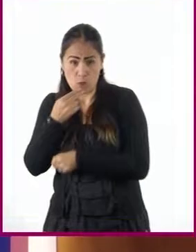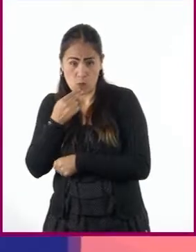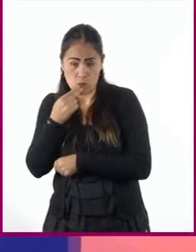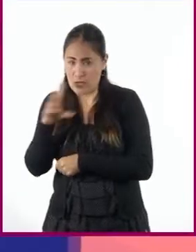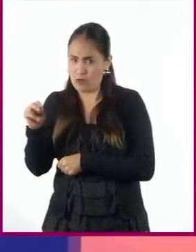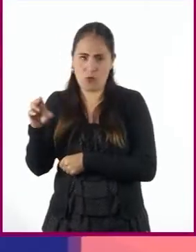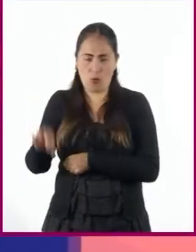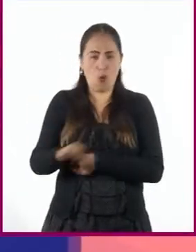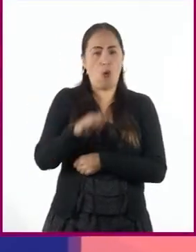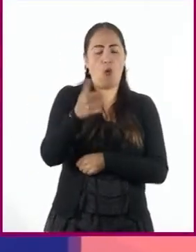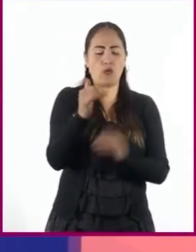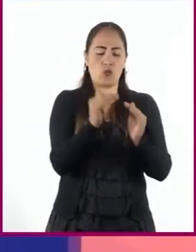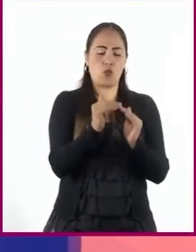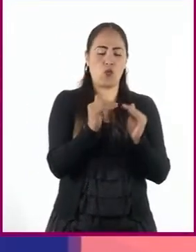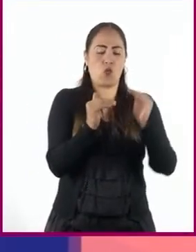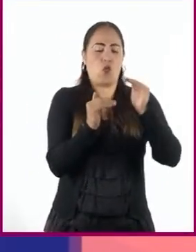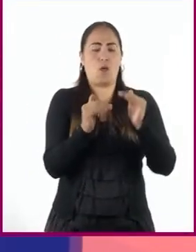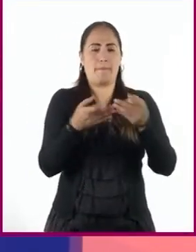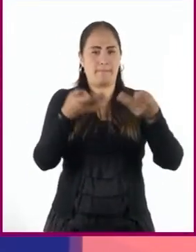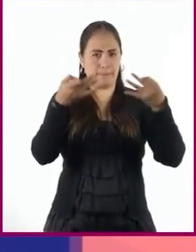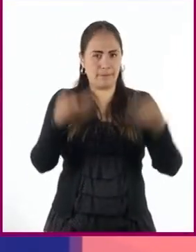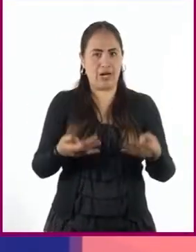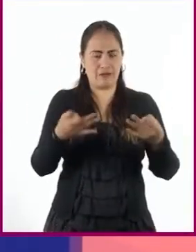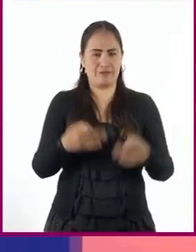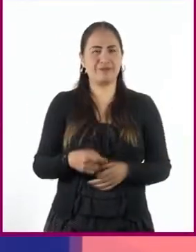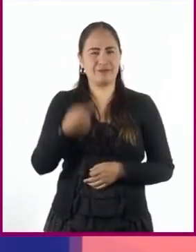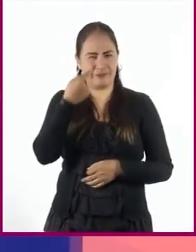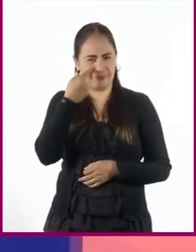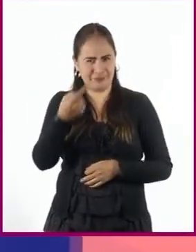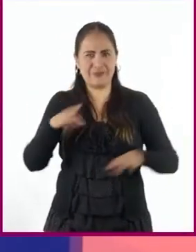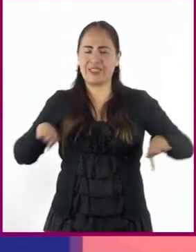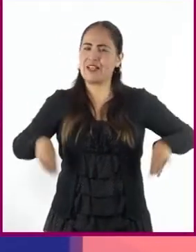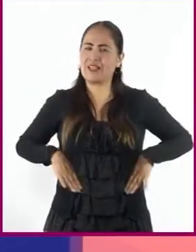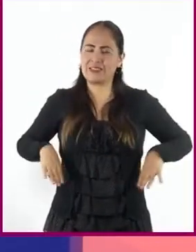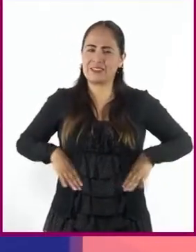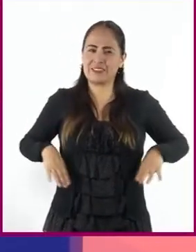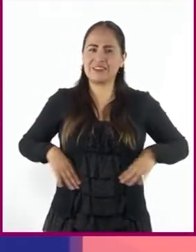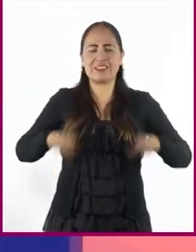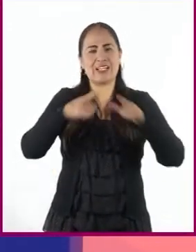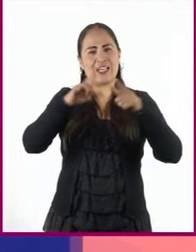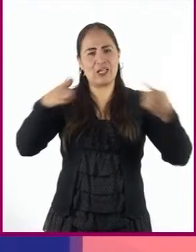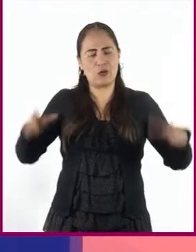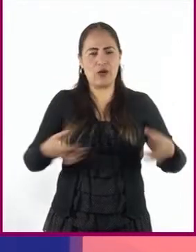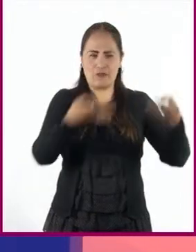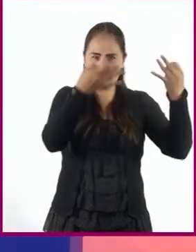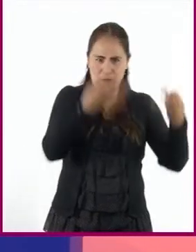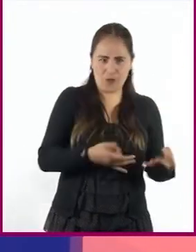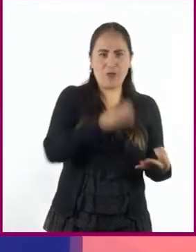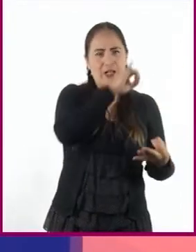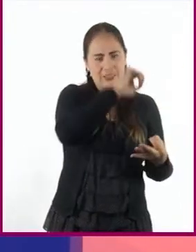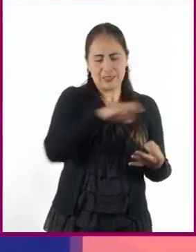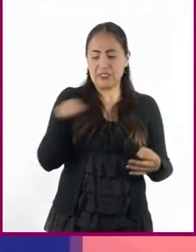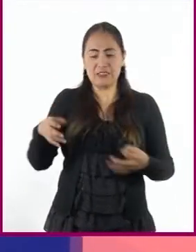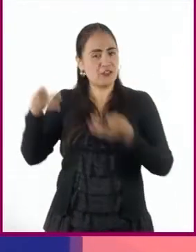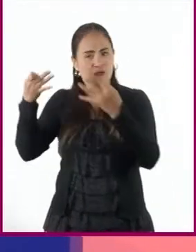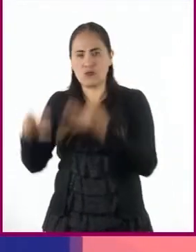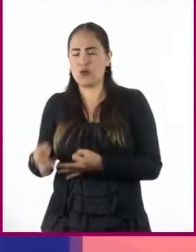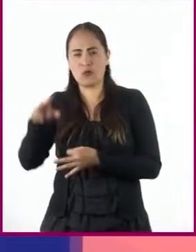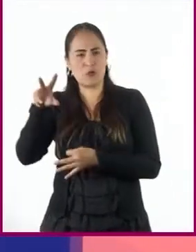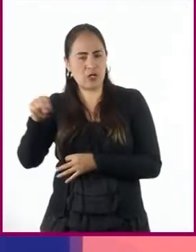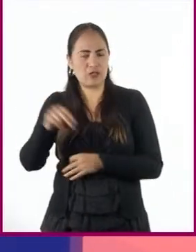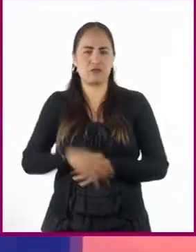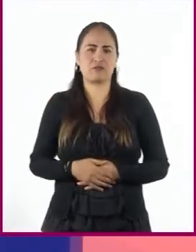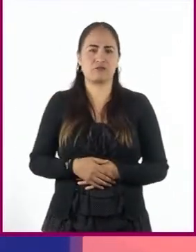dijimos. ¿Qué te parece si vemos cuáles son las características del lenguaje formal e informal para que las y los